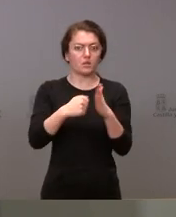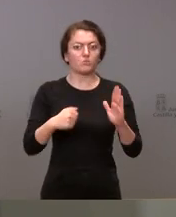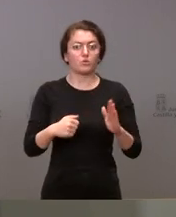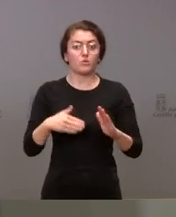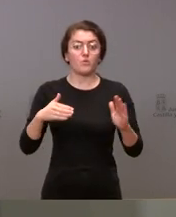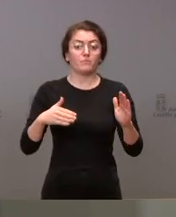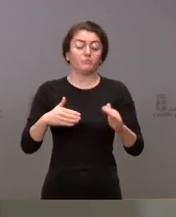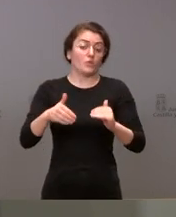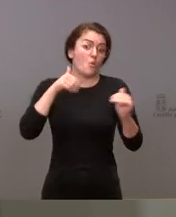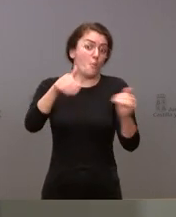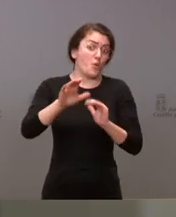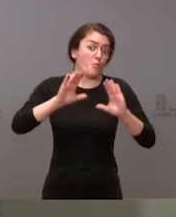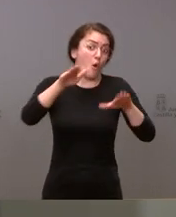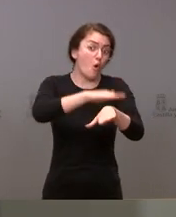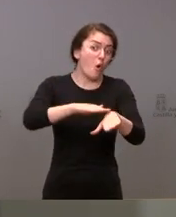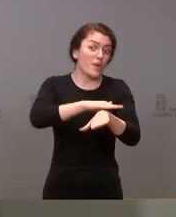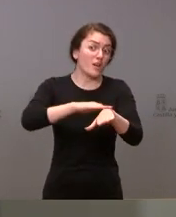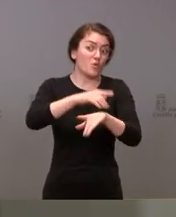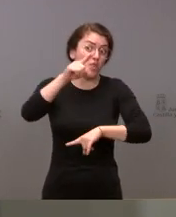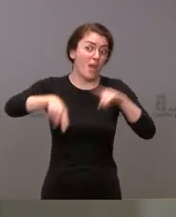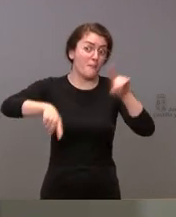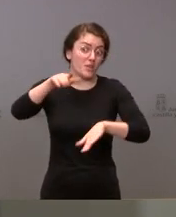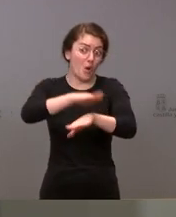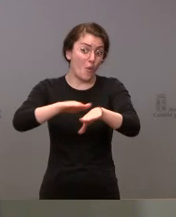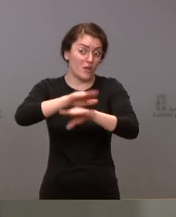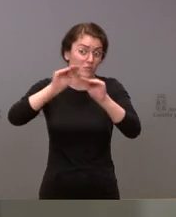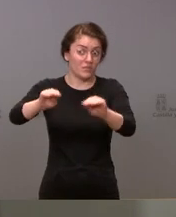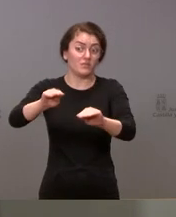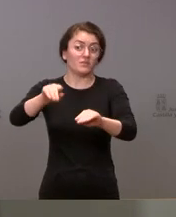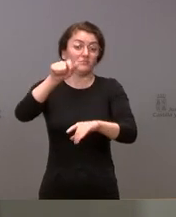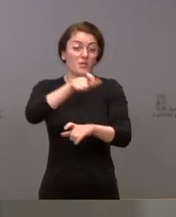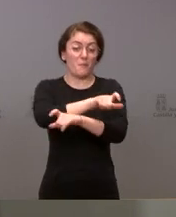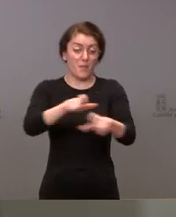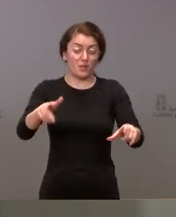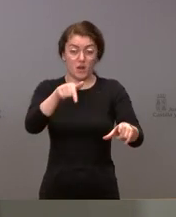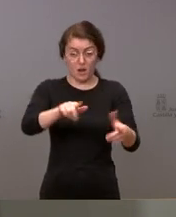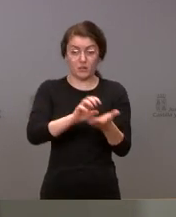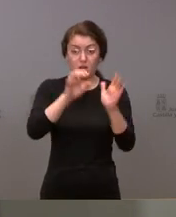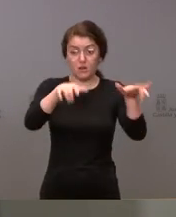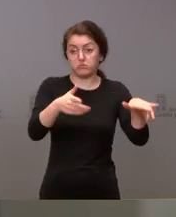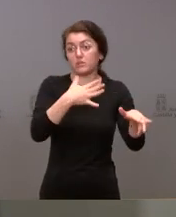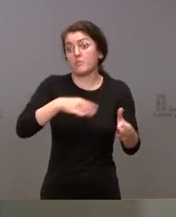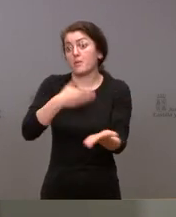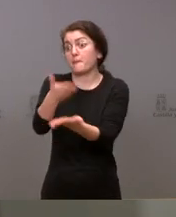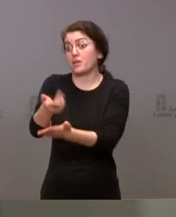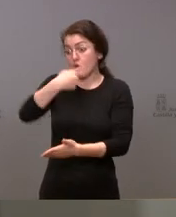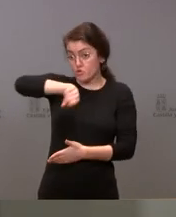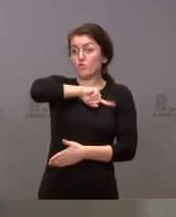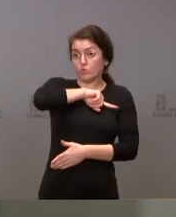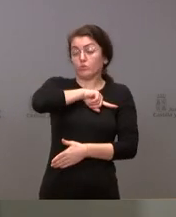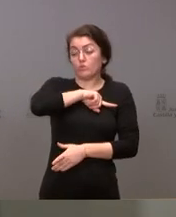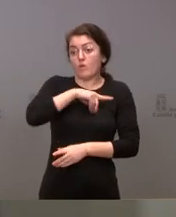lógicamente dependerá del próximo gobierno y serán los ciudadanos de Castilla y León quienes se elijan al próximo gobierno yo si le puedo decir lo que hemos hecho nosotros